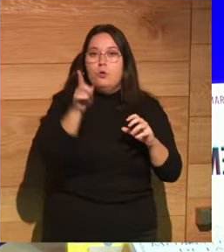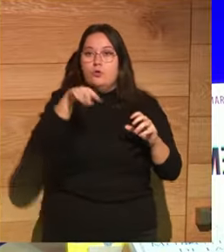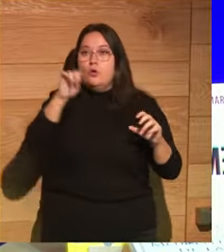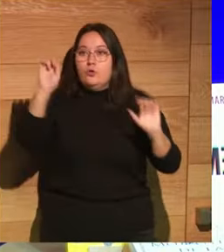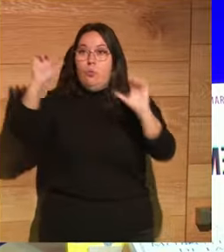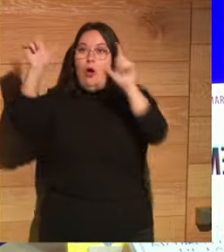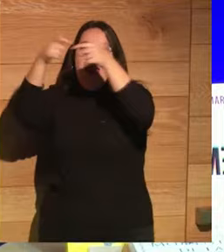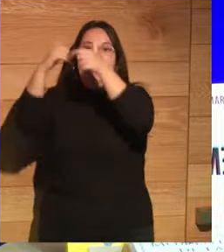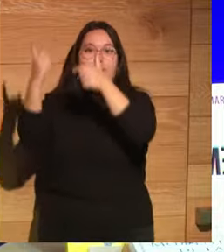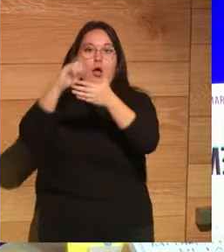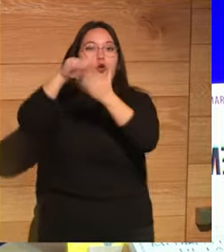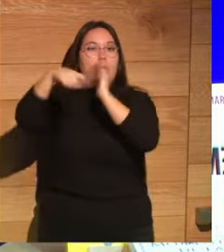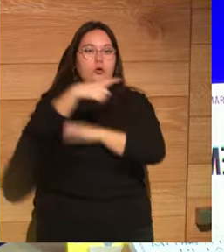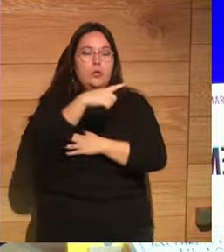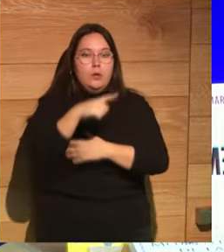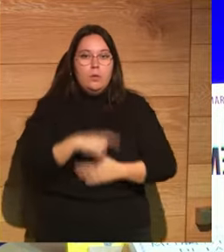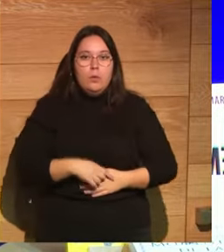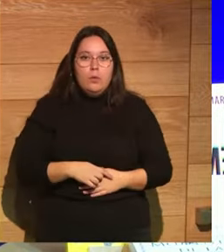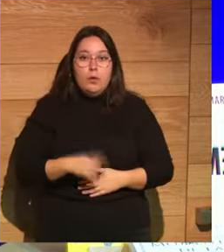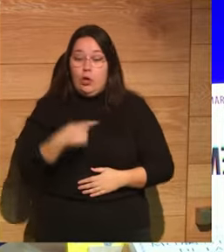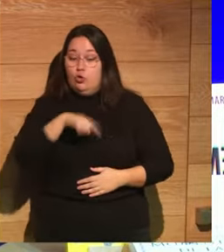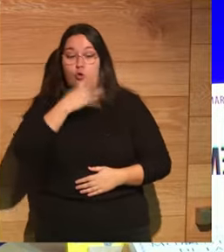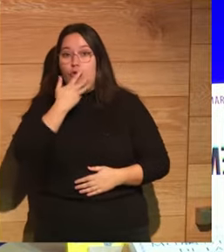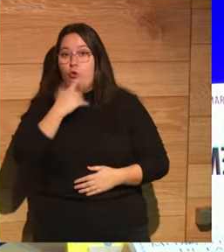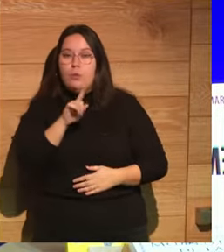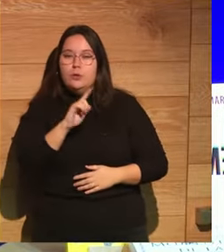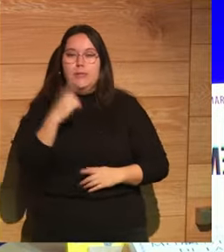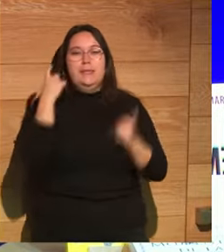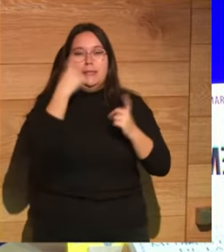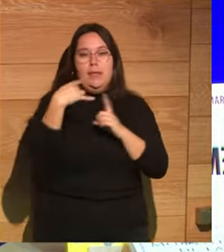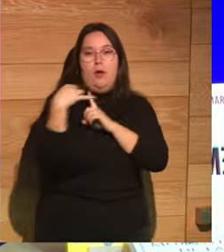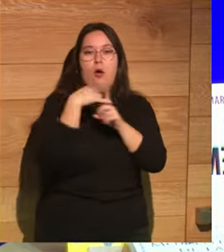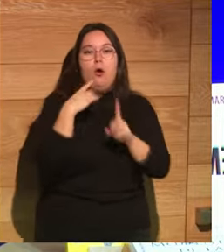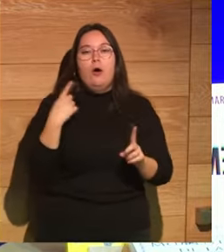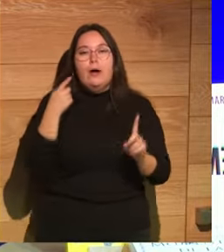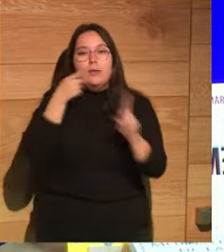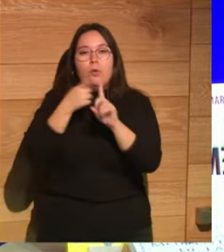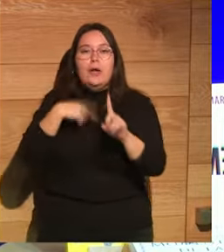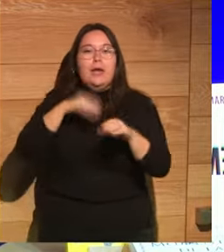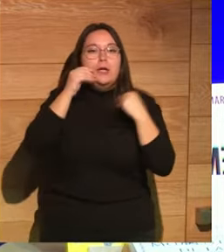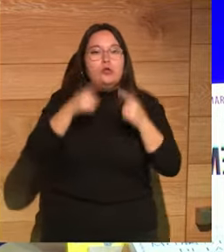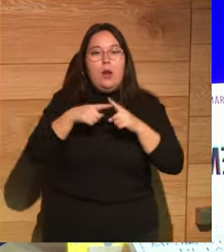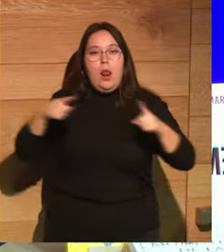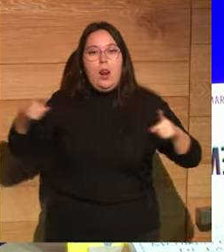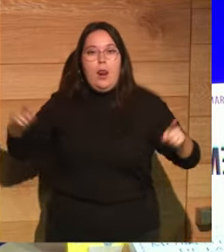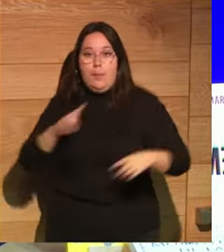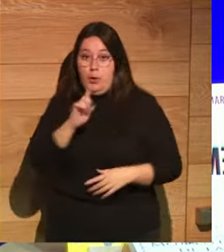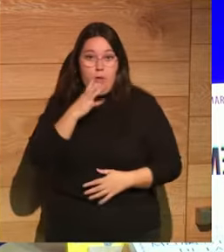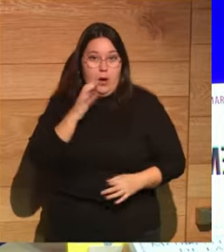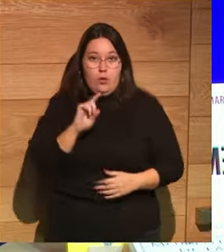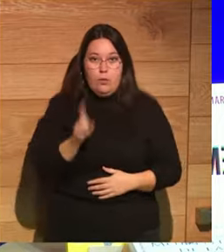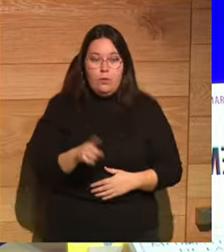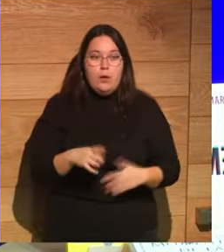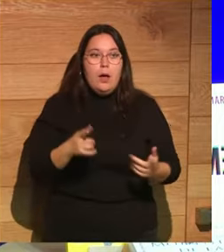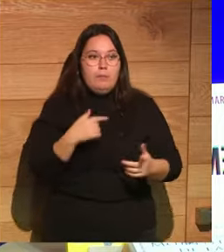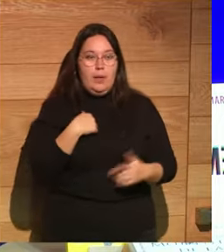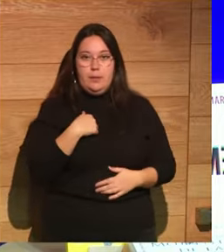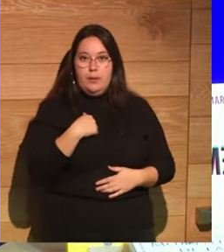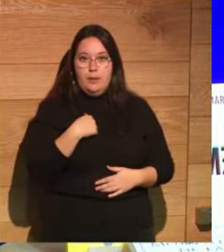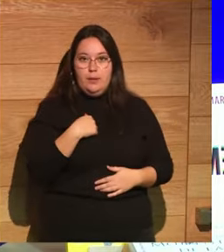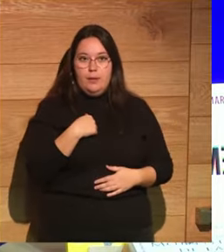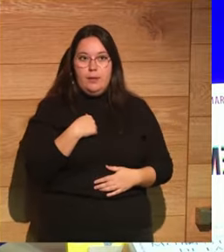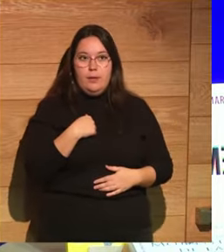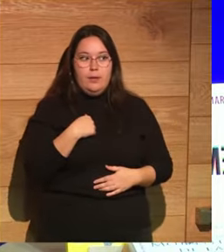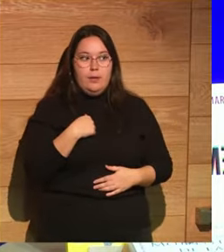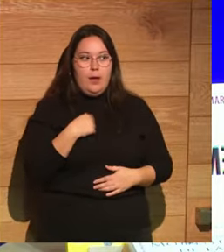de unas élites que no conocemos y nos estáis engañando para que creamos que la historia ha existido y no ha existido a mí me deben el